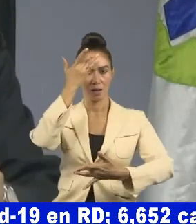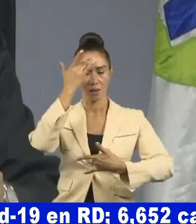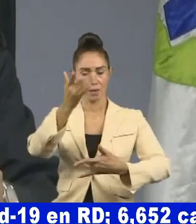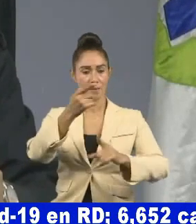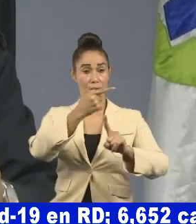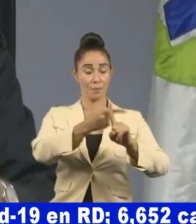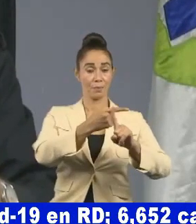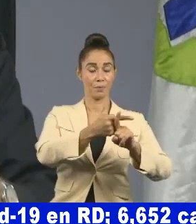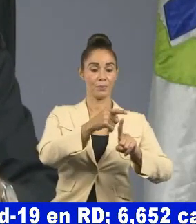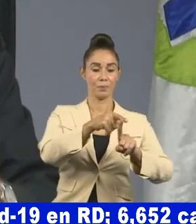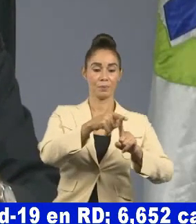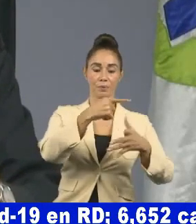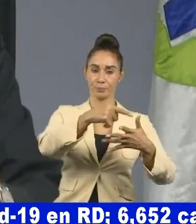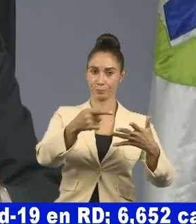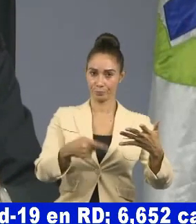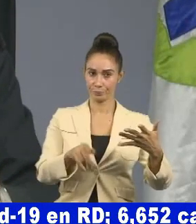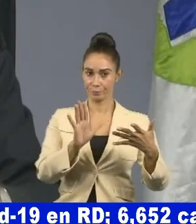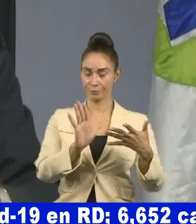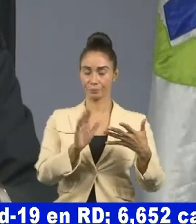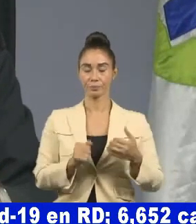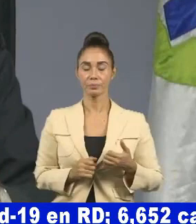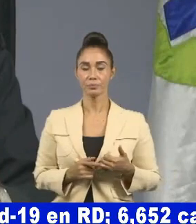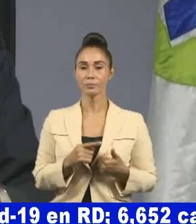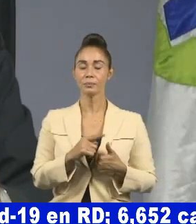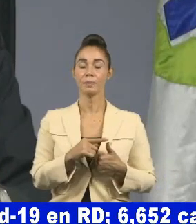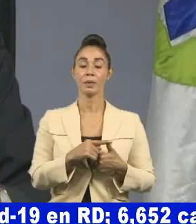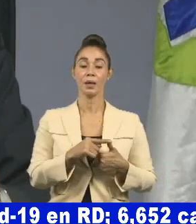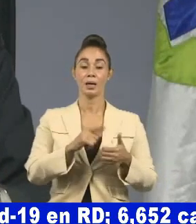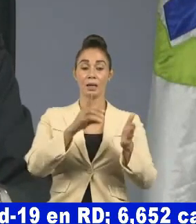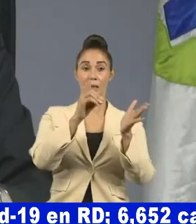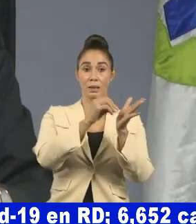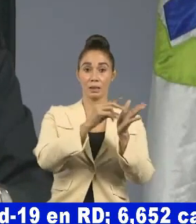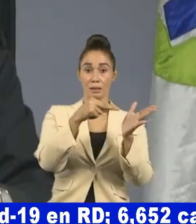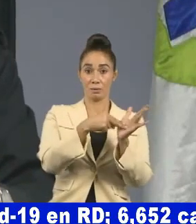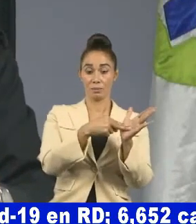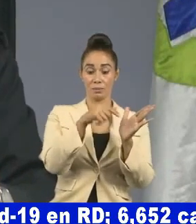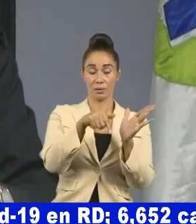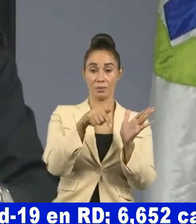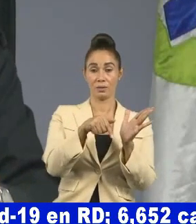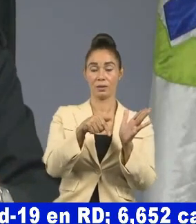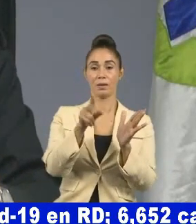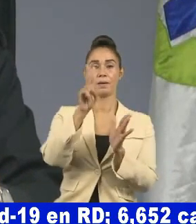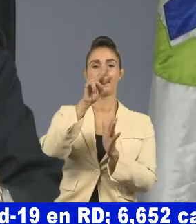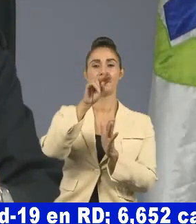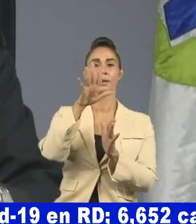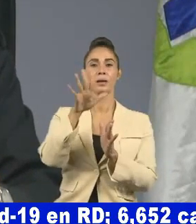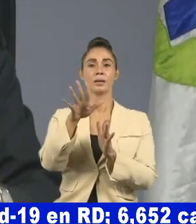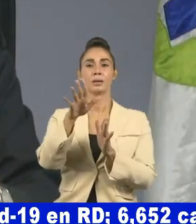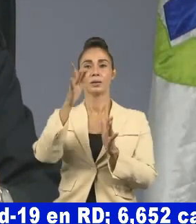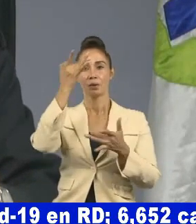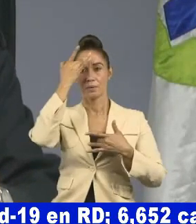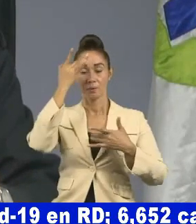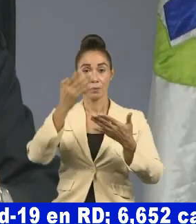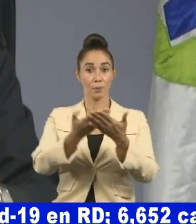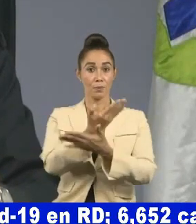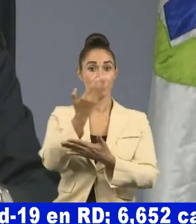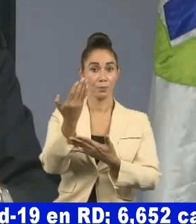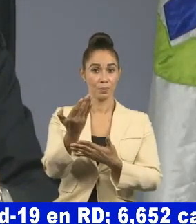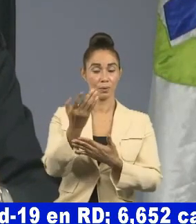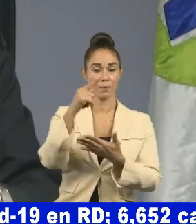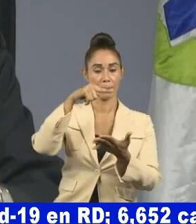es el siguiente Distrito Nacional 25 casos nuevos